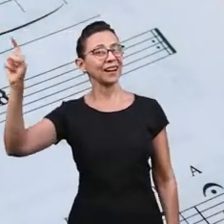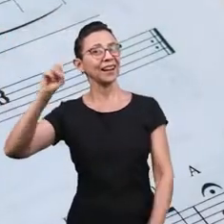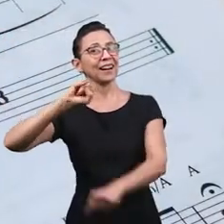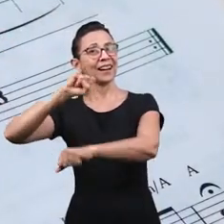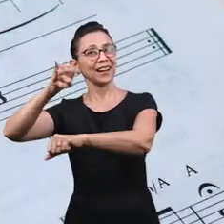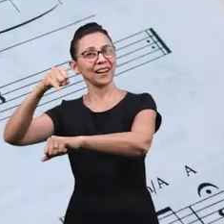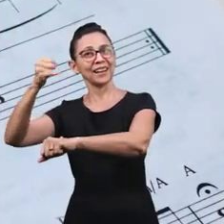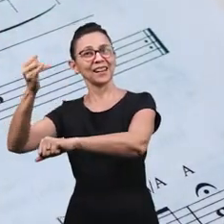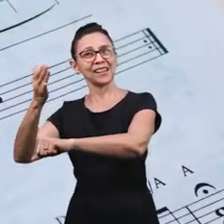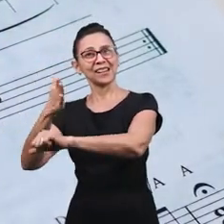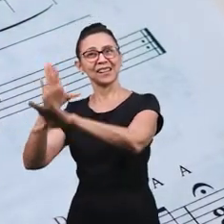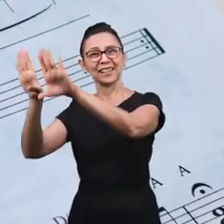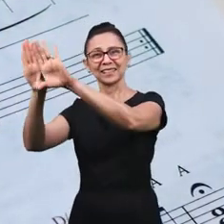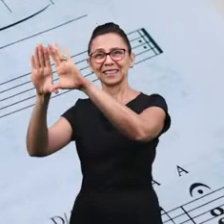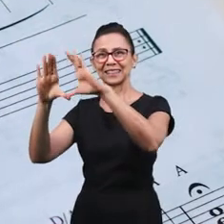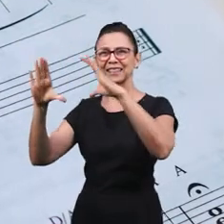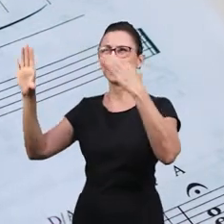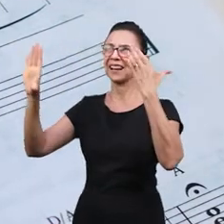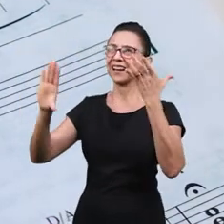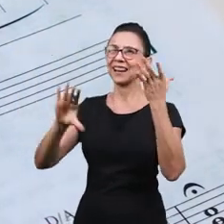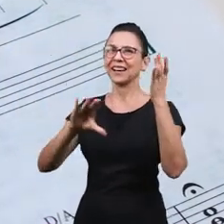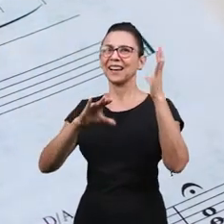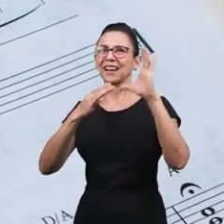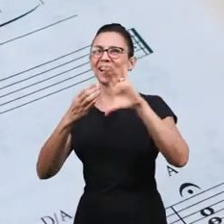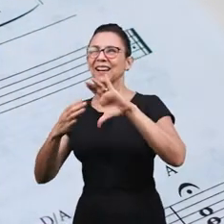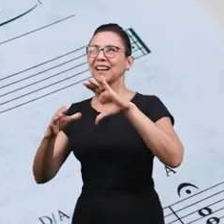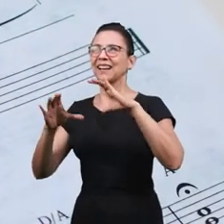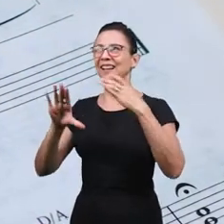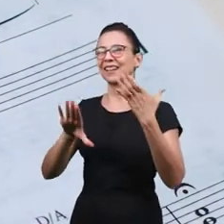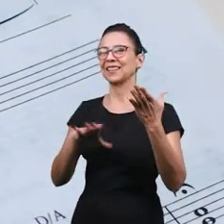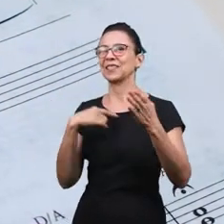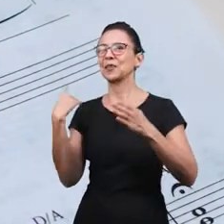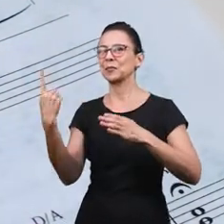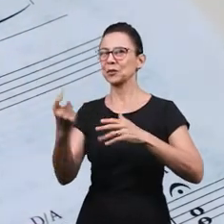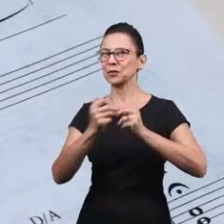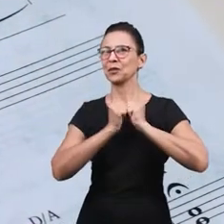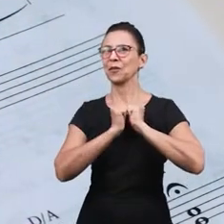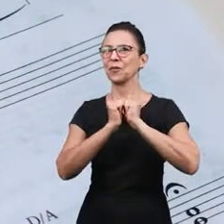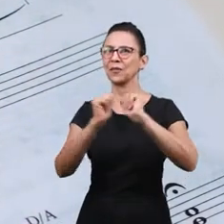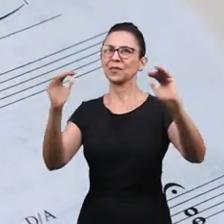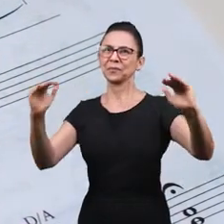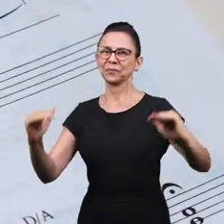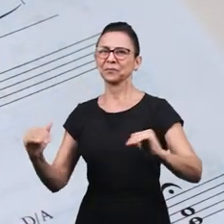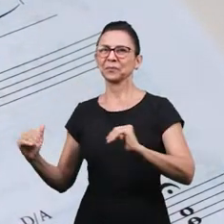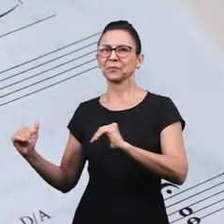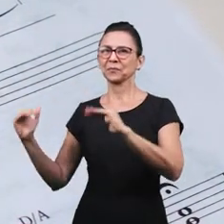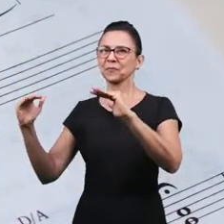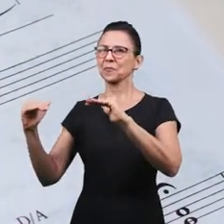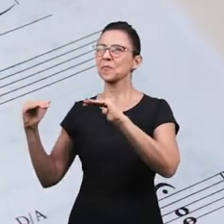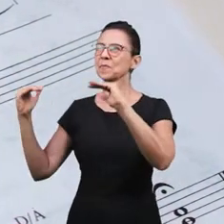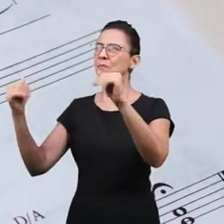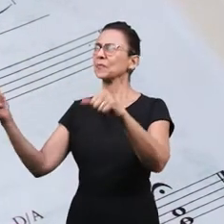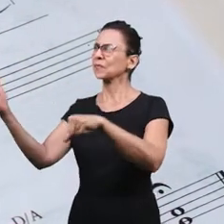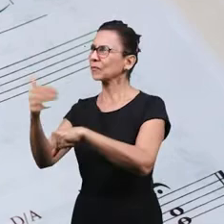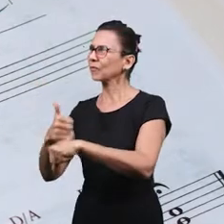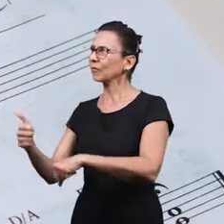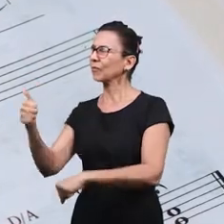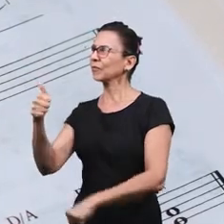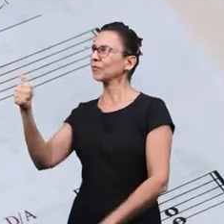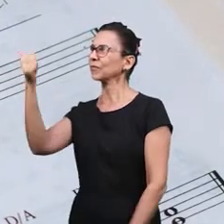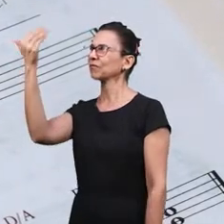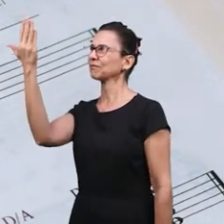Lá vamos cantar Vamos louvar